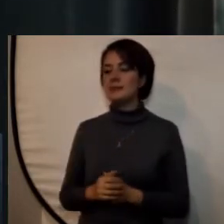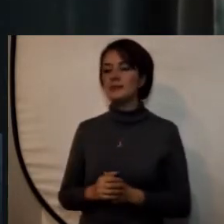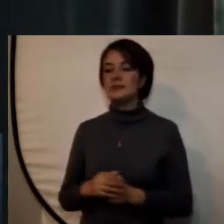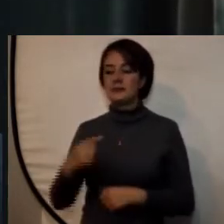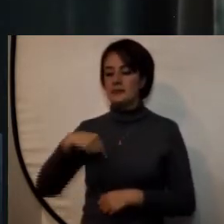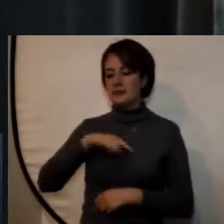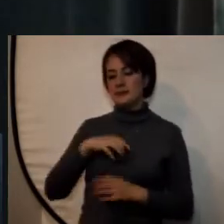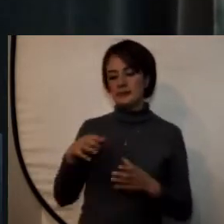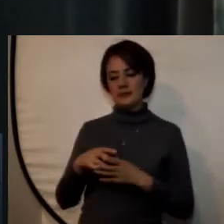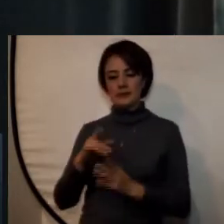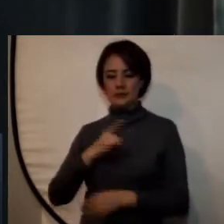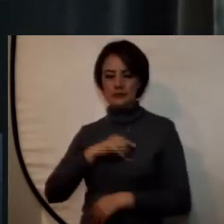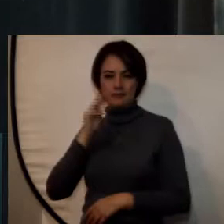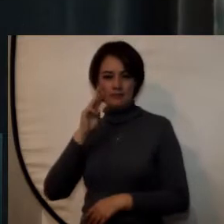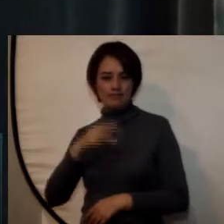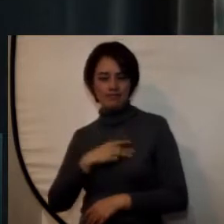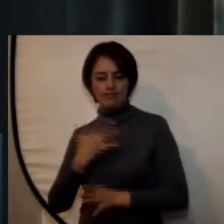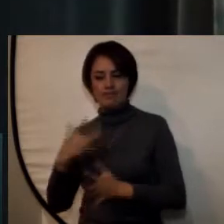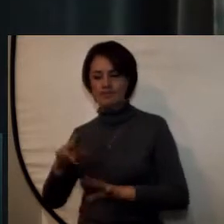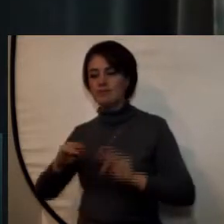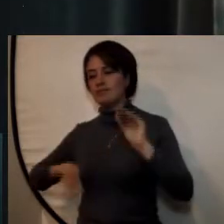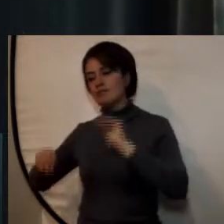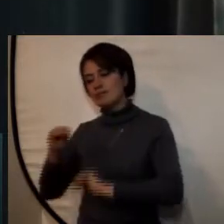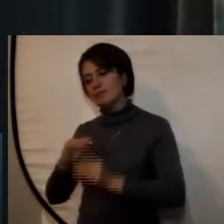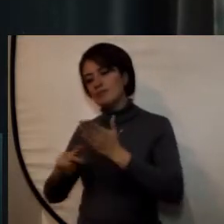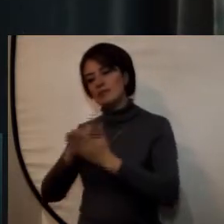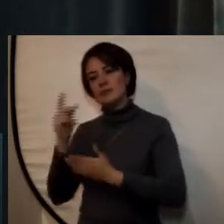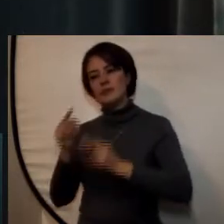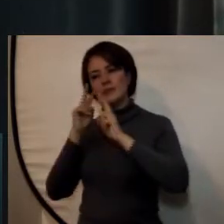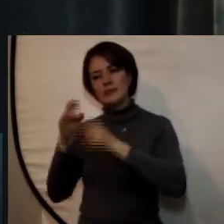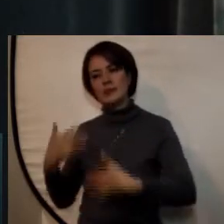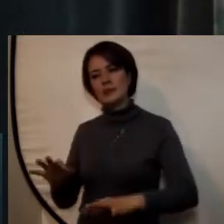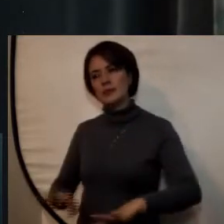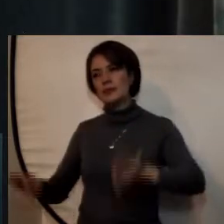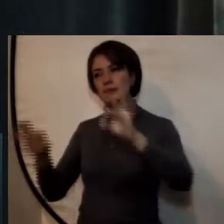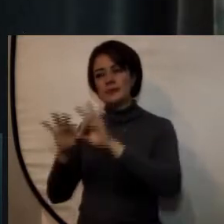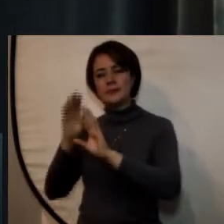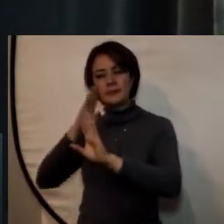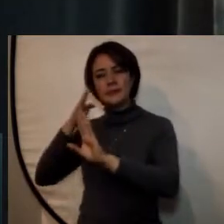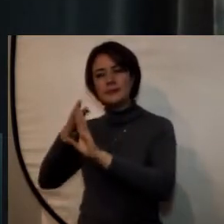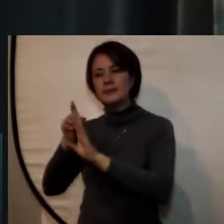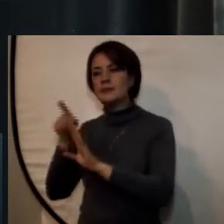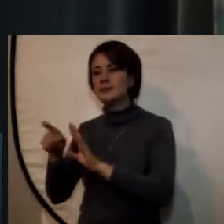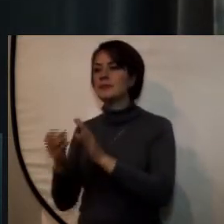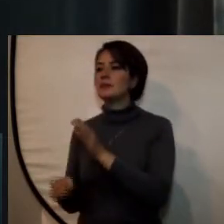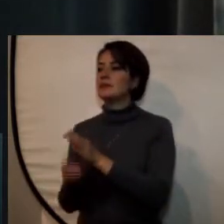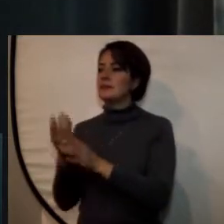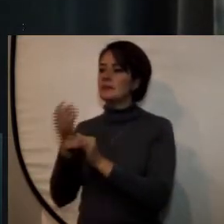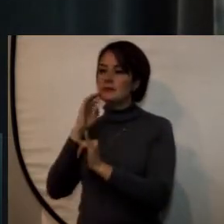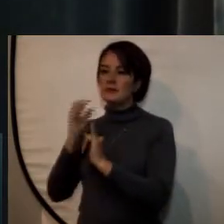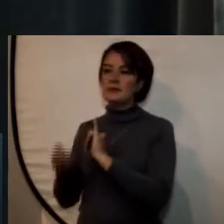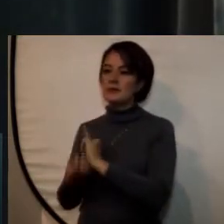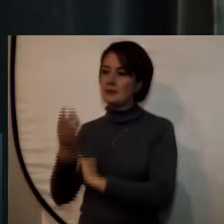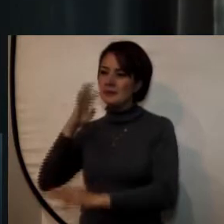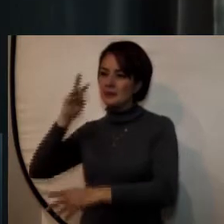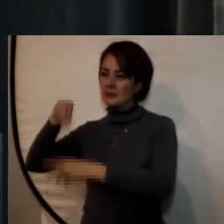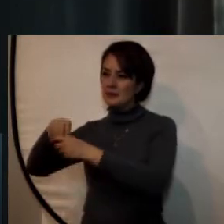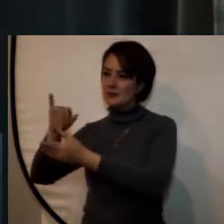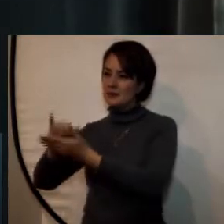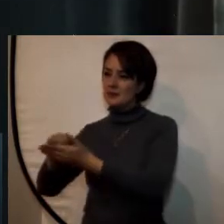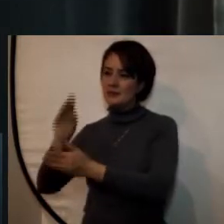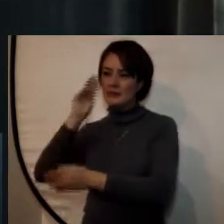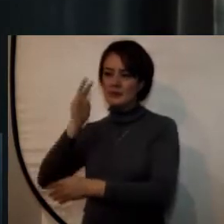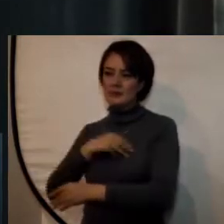universidad ha desarrollado unos proyectos de investigación bien importantes concretamente con la industria militar y con el hospital militar